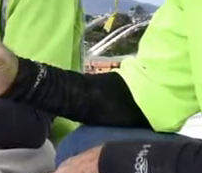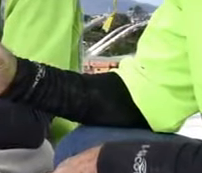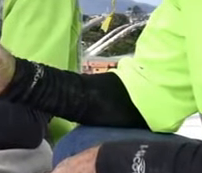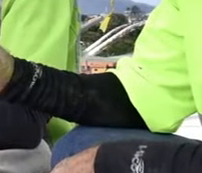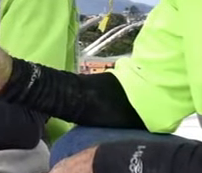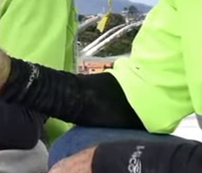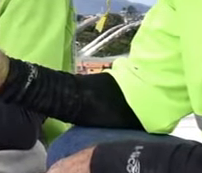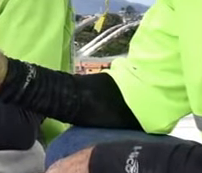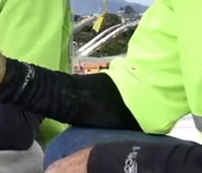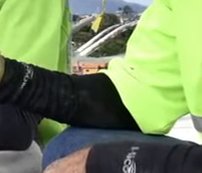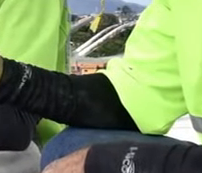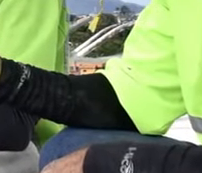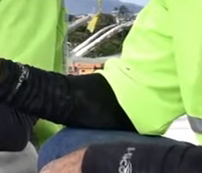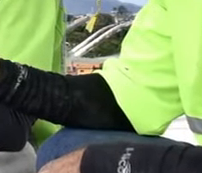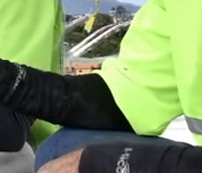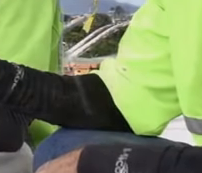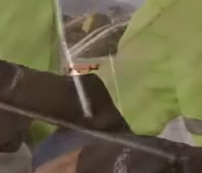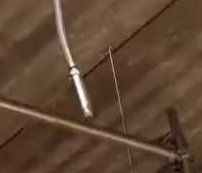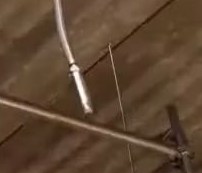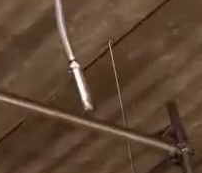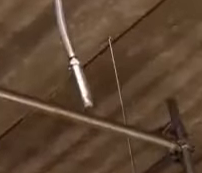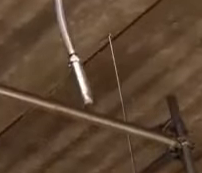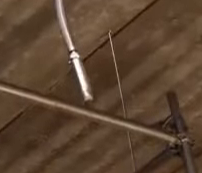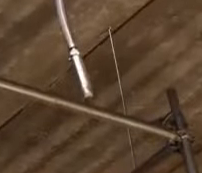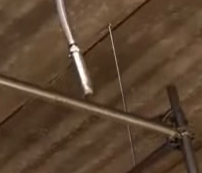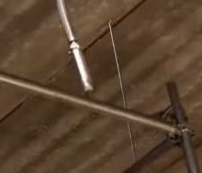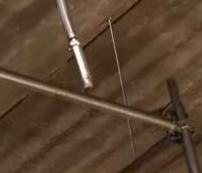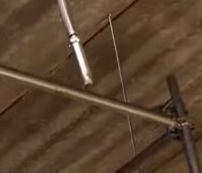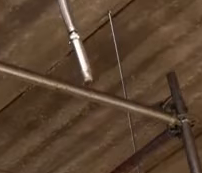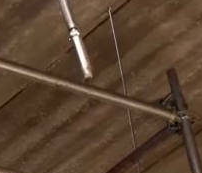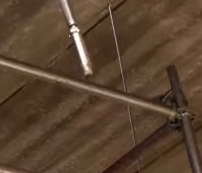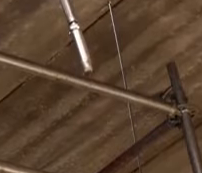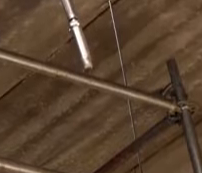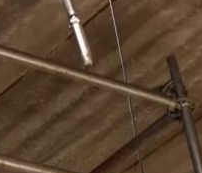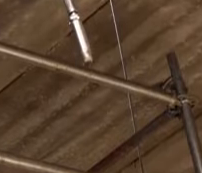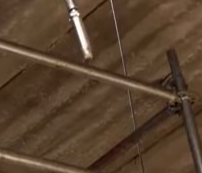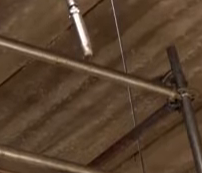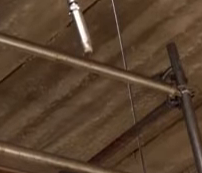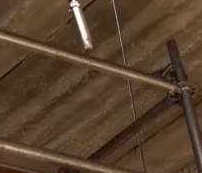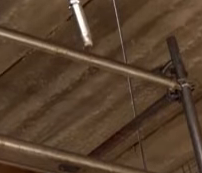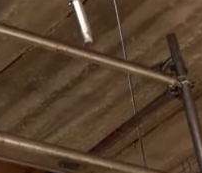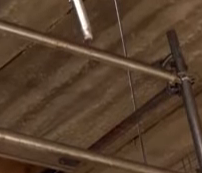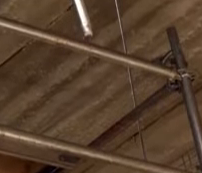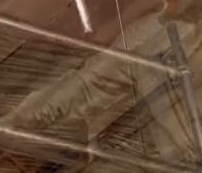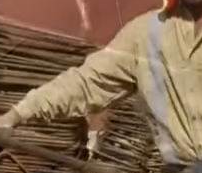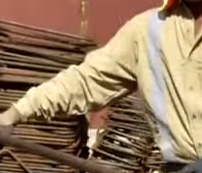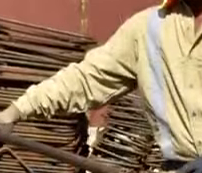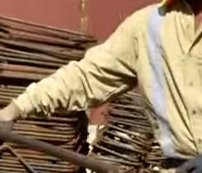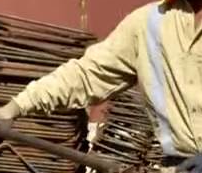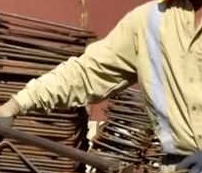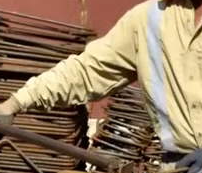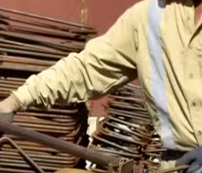medidas sistemáticas planificadas y coordinadas para evitar la exposición a peligros que podrían provocar lesiones o enfermedades profesionales